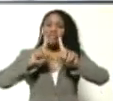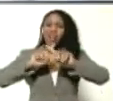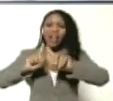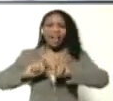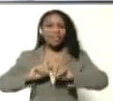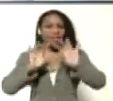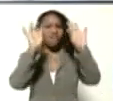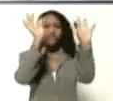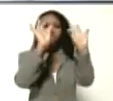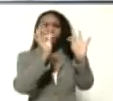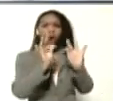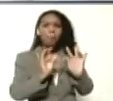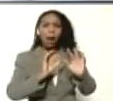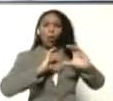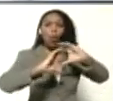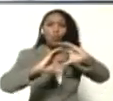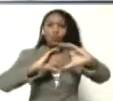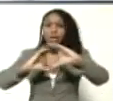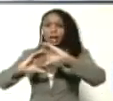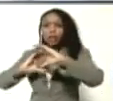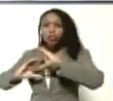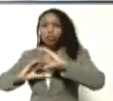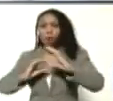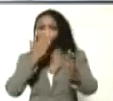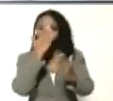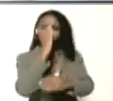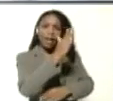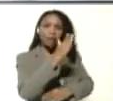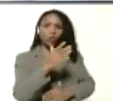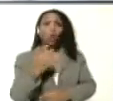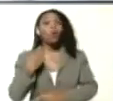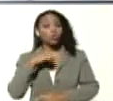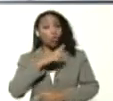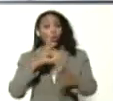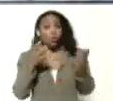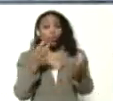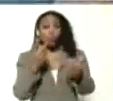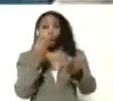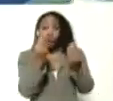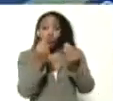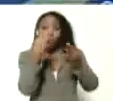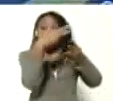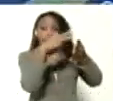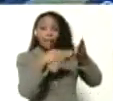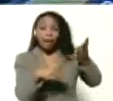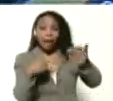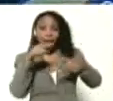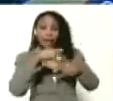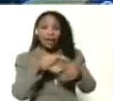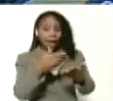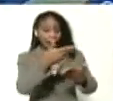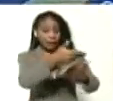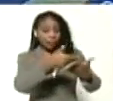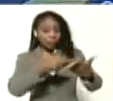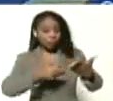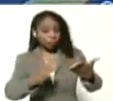mecanismos de comunicación directos. Bueno, aquí tenemos un conjunto de materiales. Por ejemplo, la guía pedagógica.